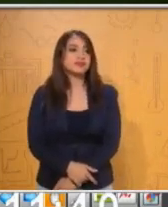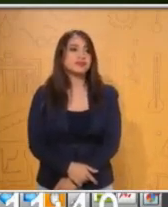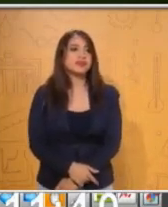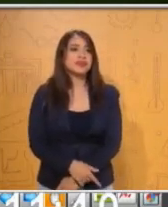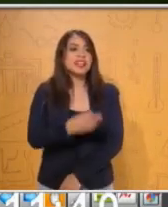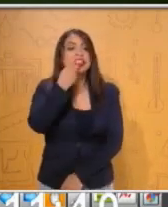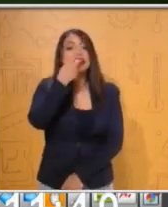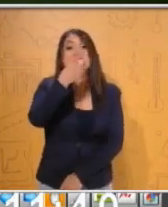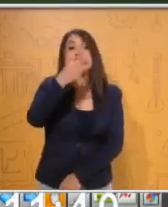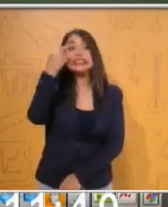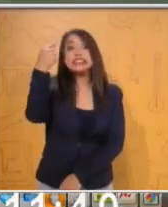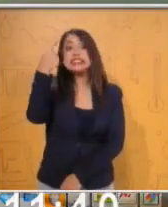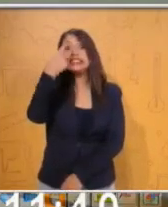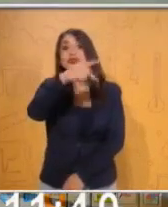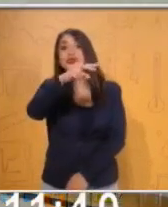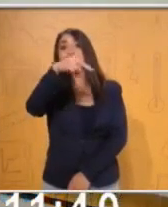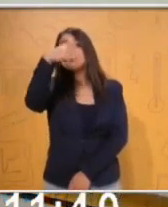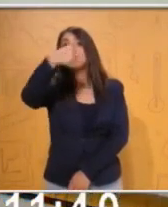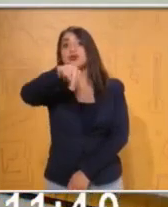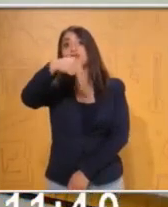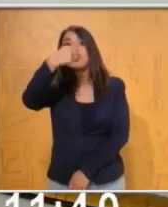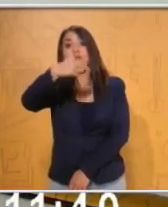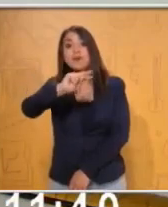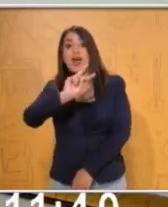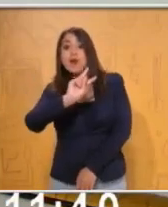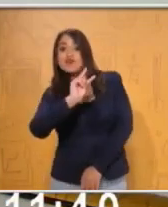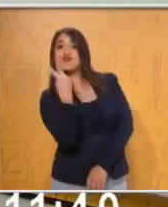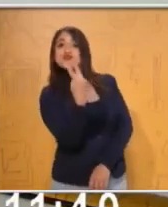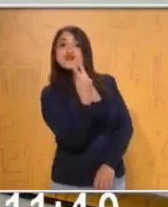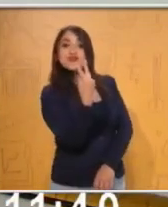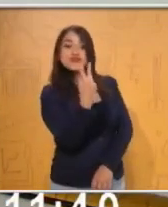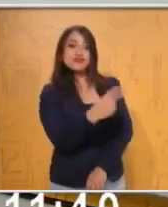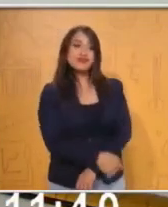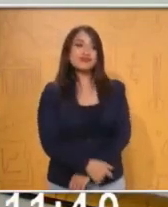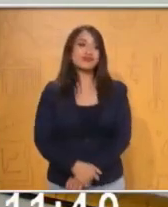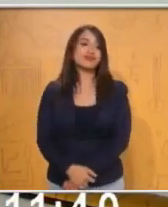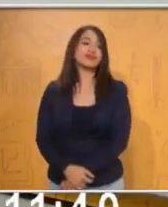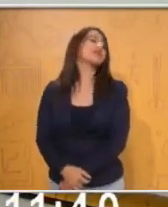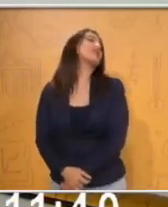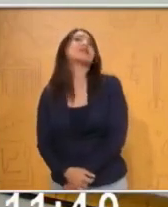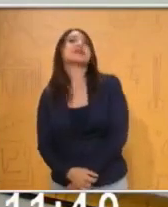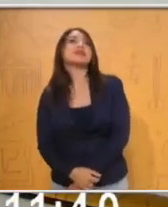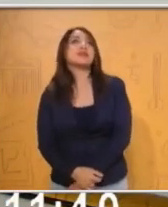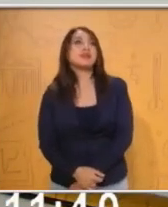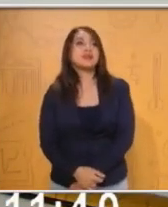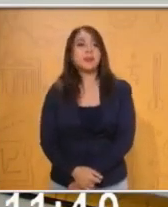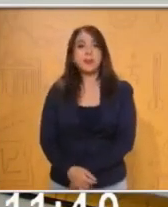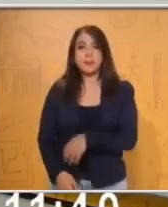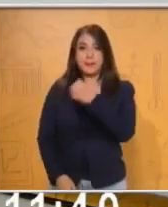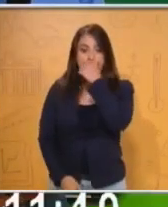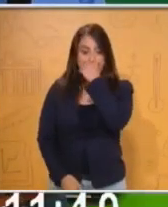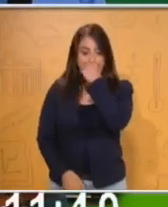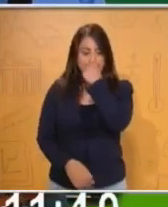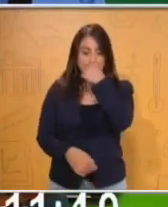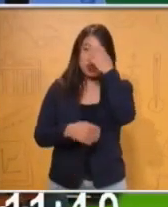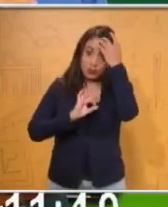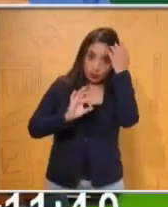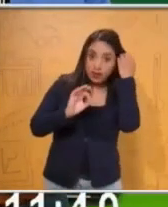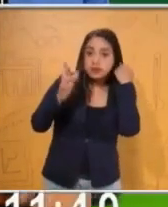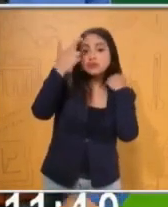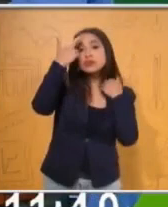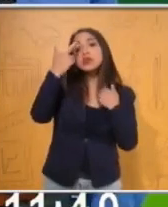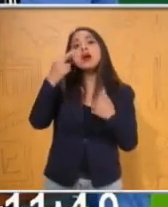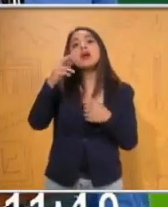tu nombre al revés. A ver, maestro, ¿puedes recordarles a los niños en casa cuál es su nombre?